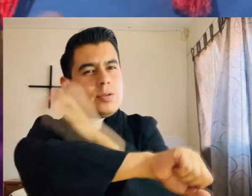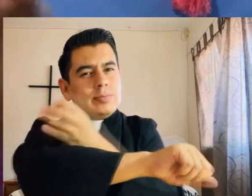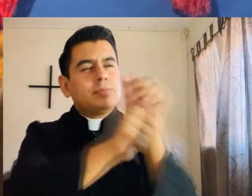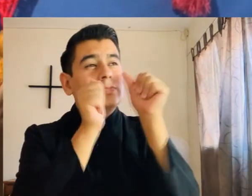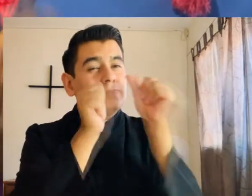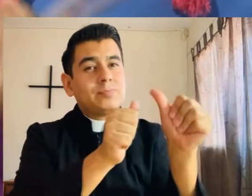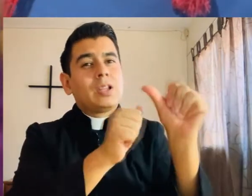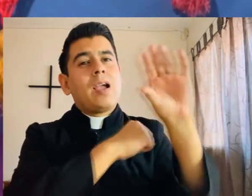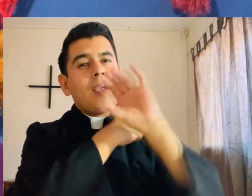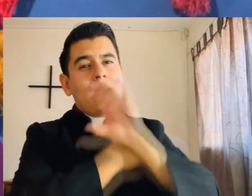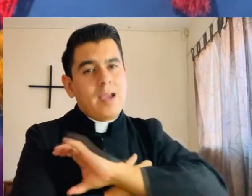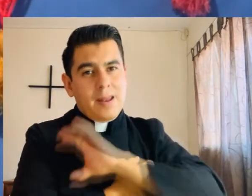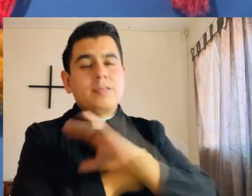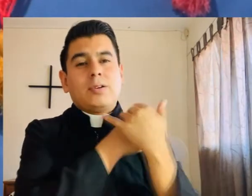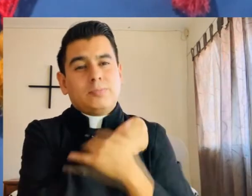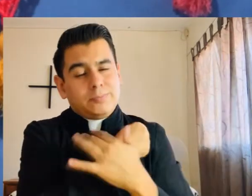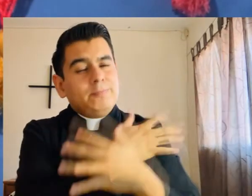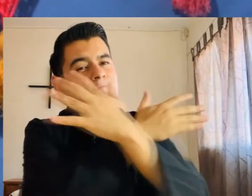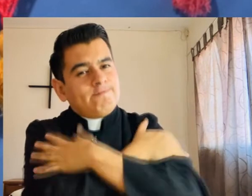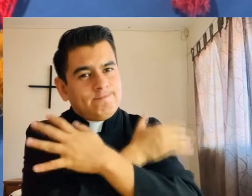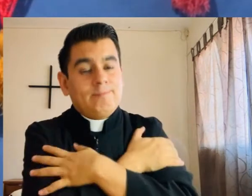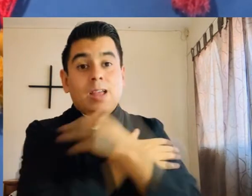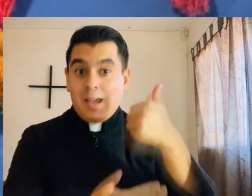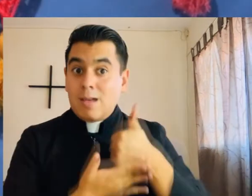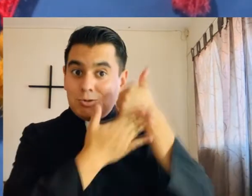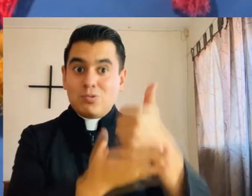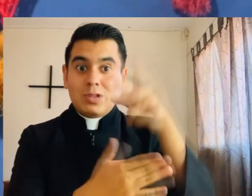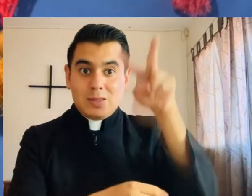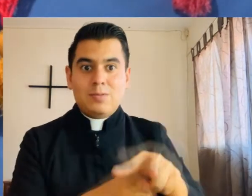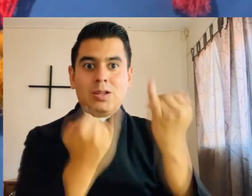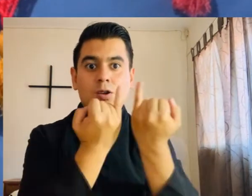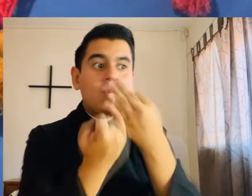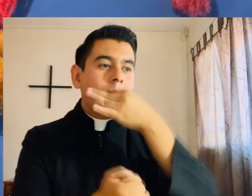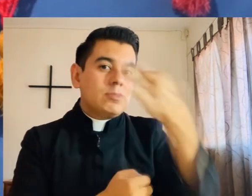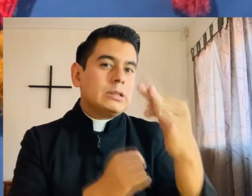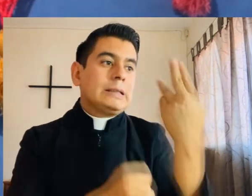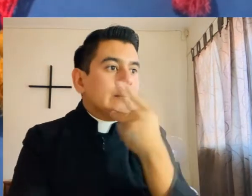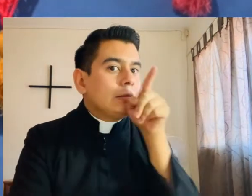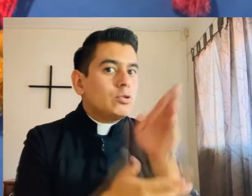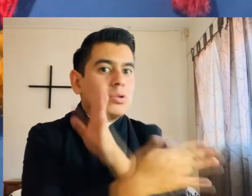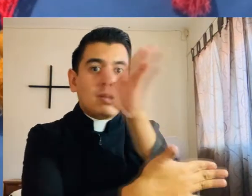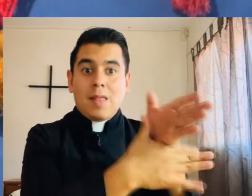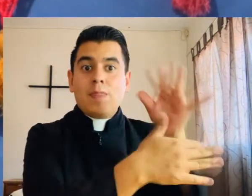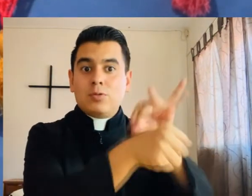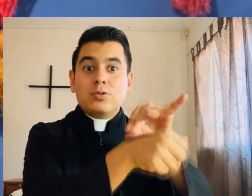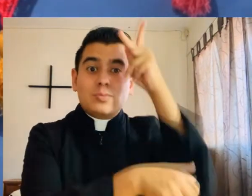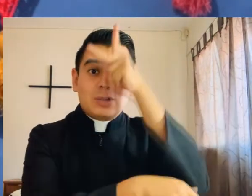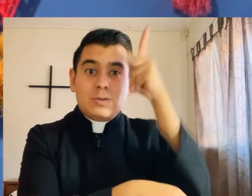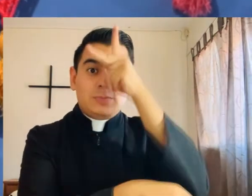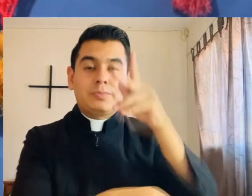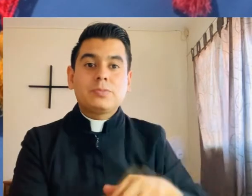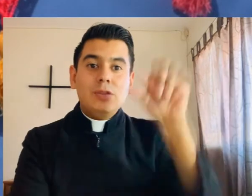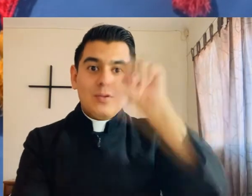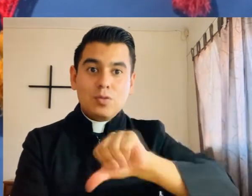pero tu compañía, escucha y abrazos son de gran ayuda. Además, recomendar a un especialista siempre es